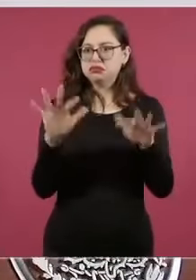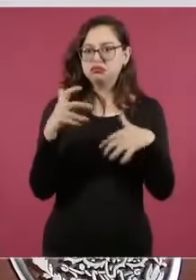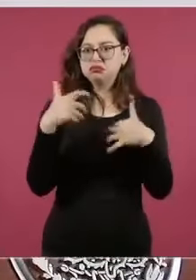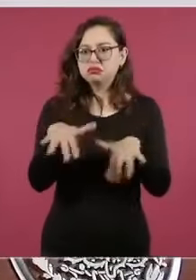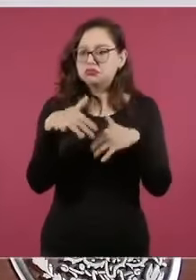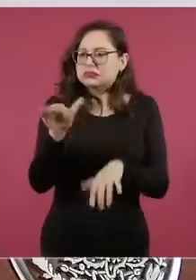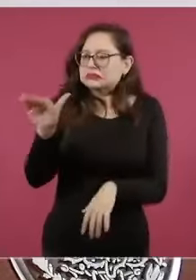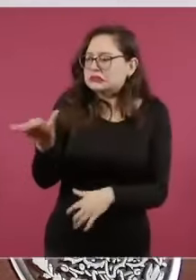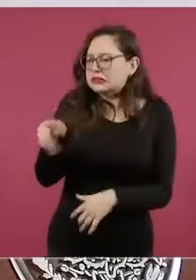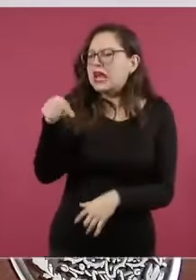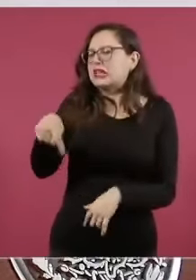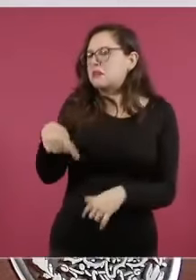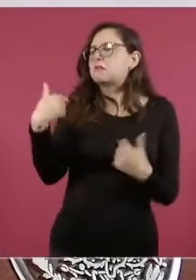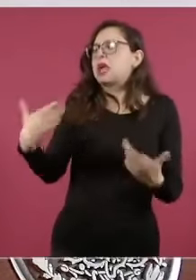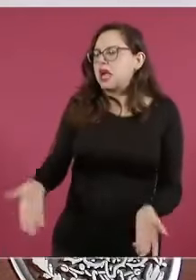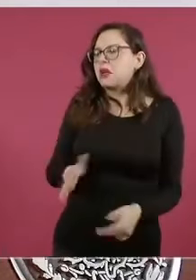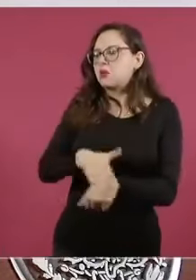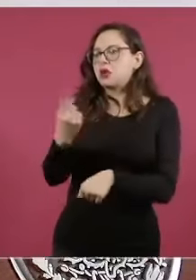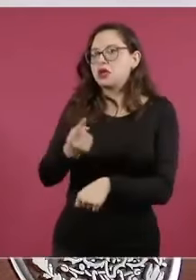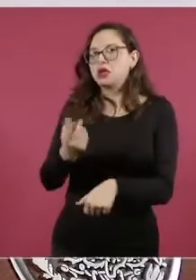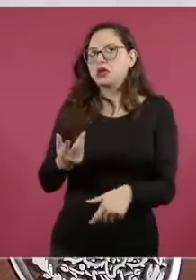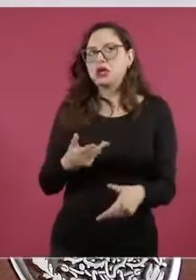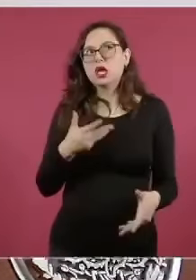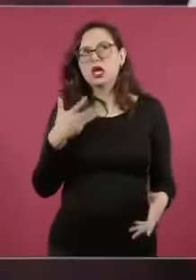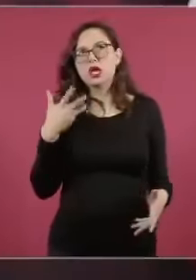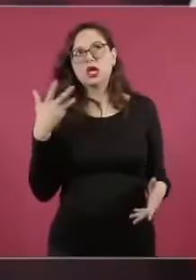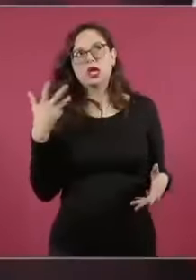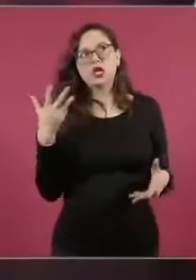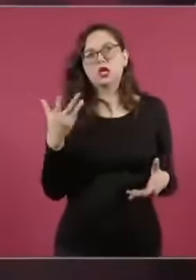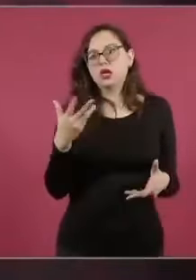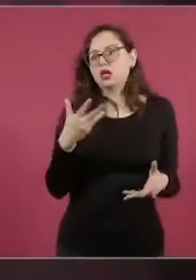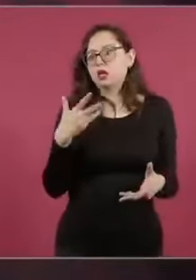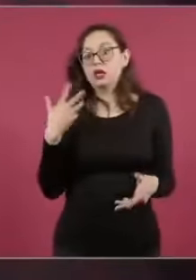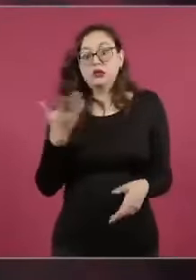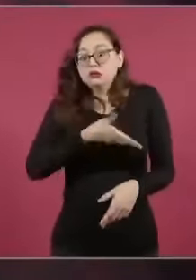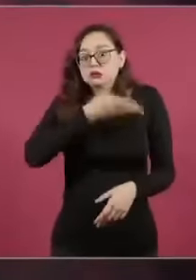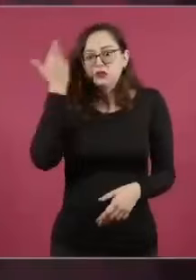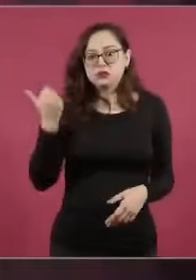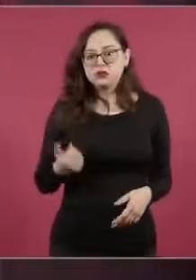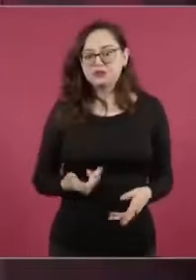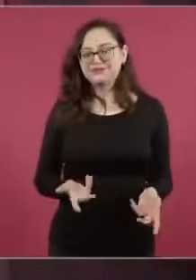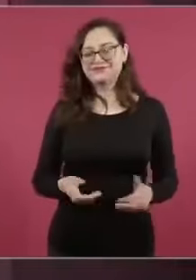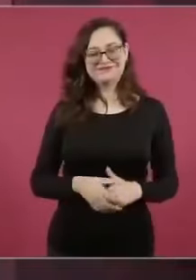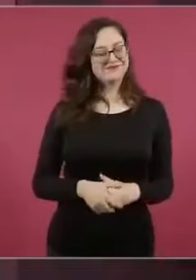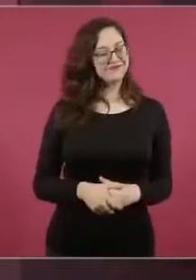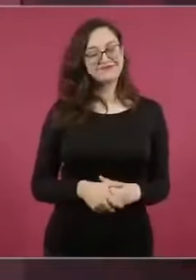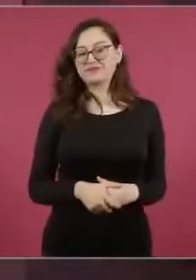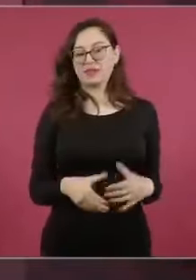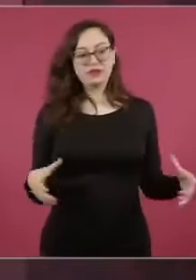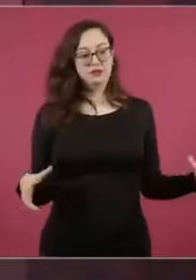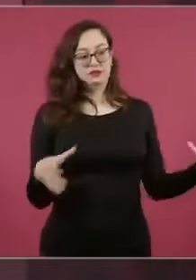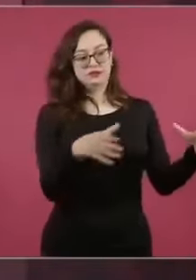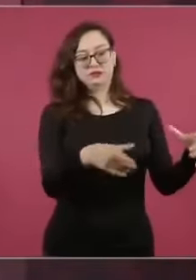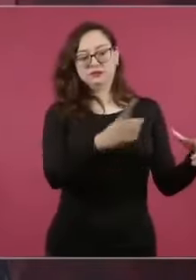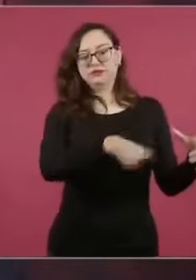dice lópez siempre se ha hecho así se refiere a esta distribución de los plurinominales siempre ha sido